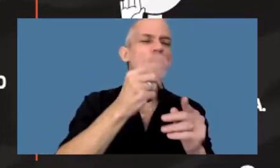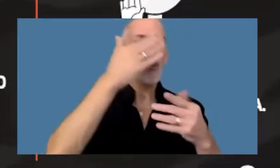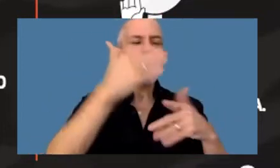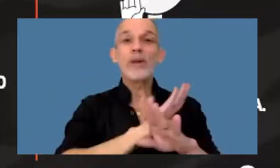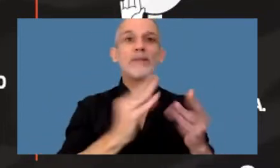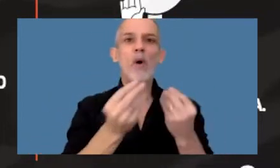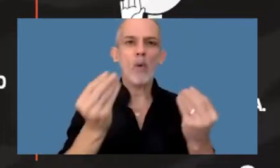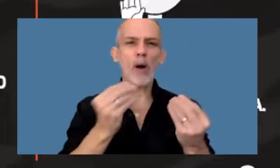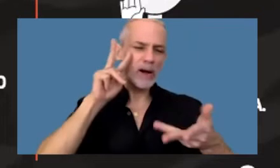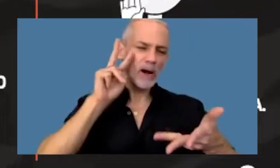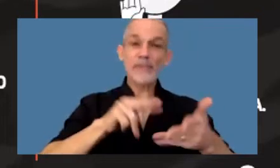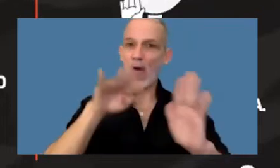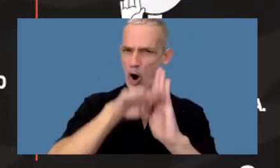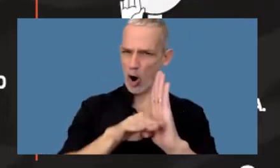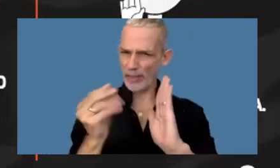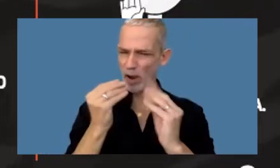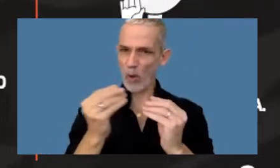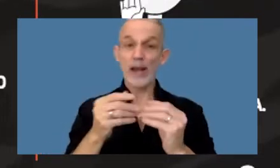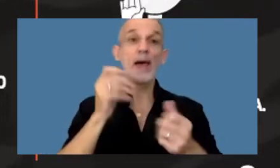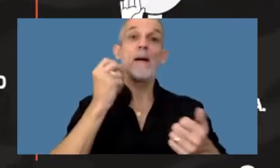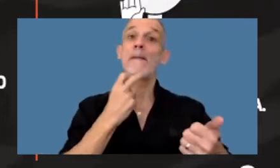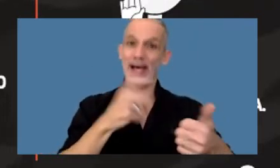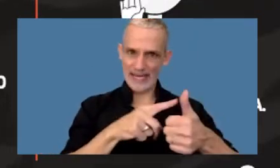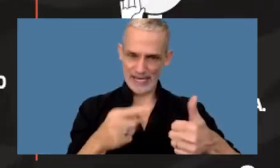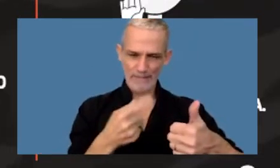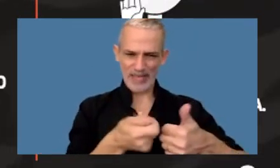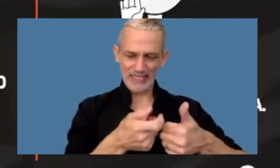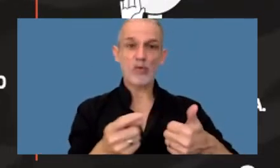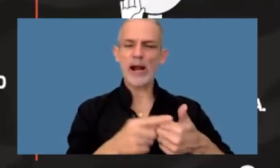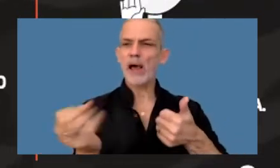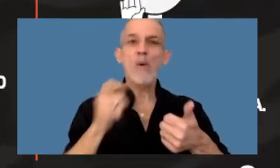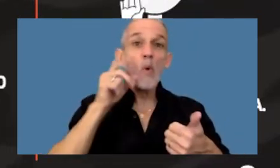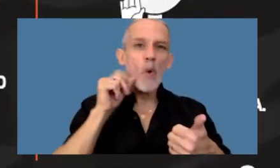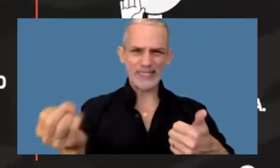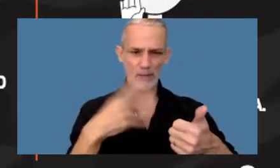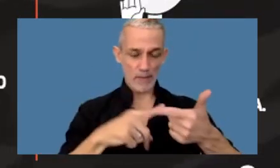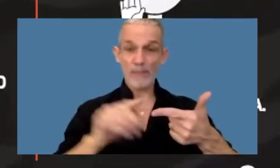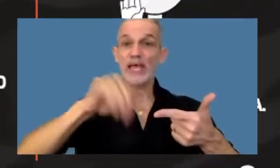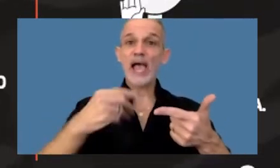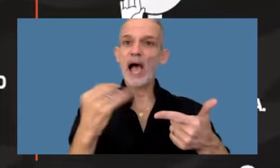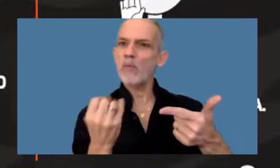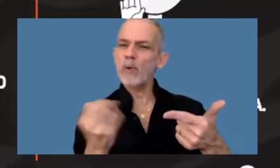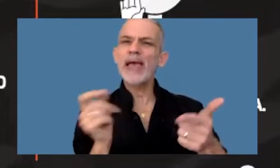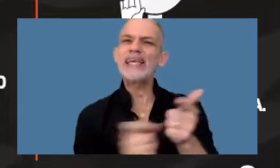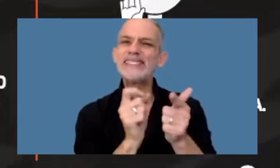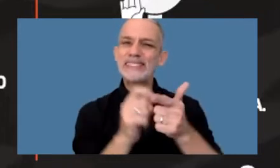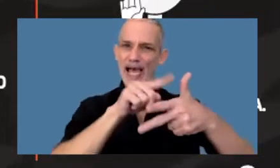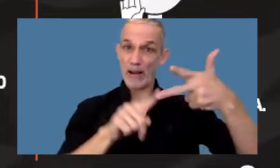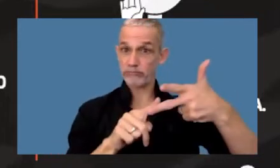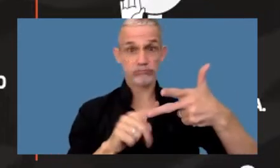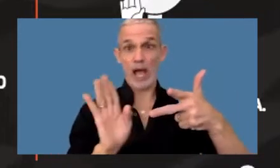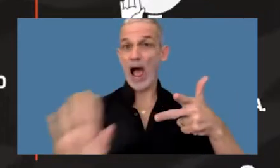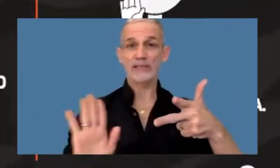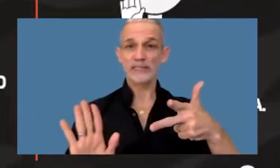perrito es mirar en este orden si tienen batería si recibieron algún whatsapp y si hay notificaciones de instagram esto